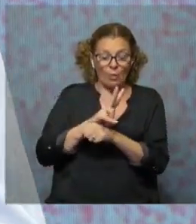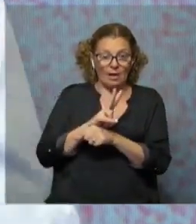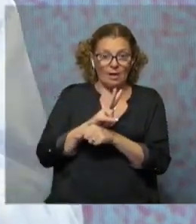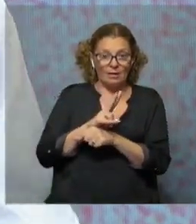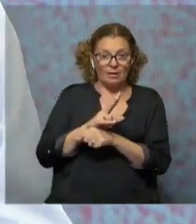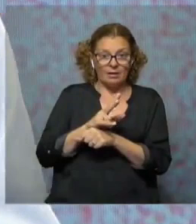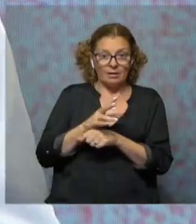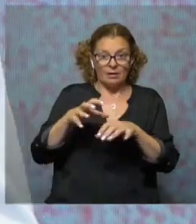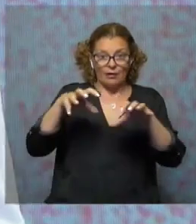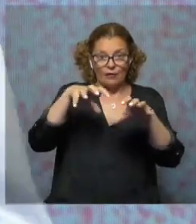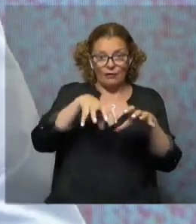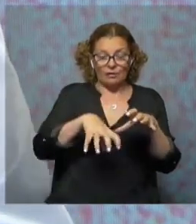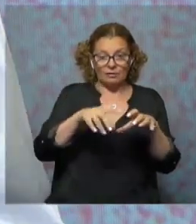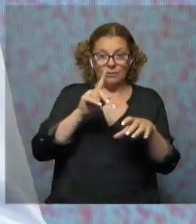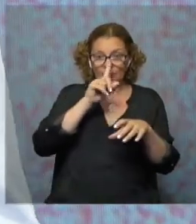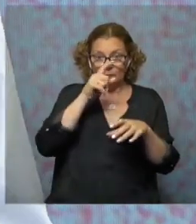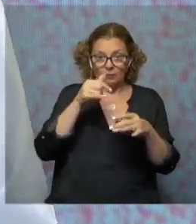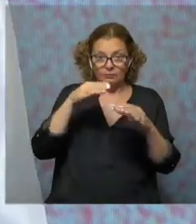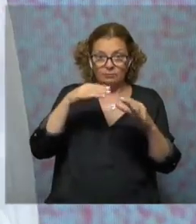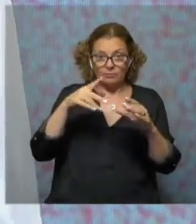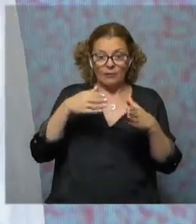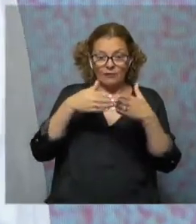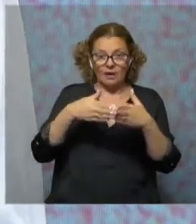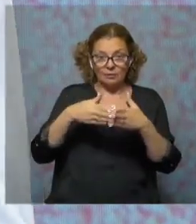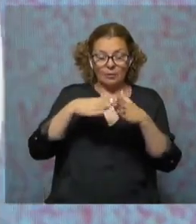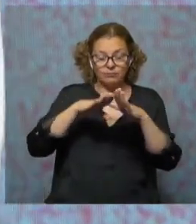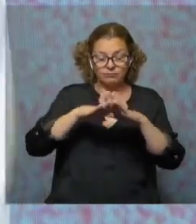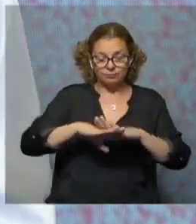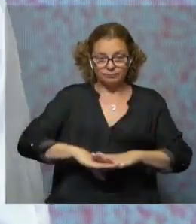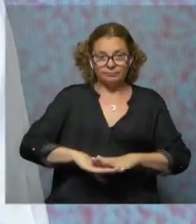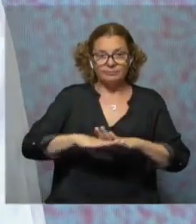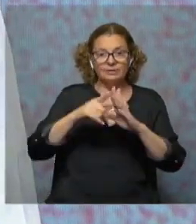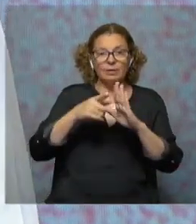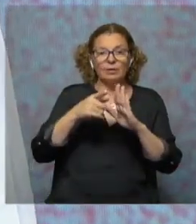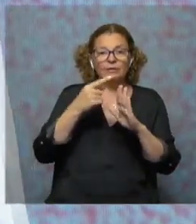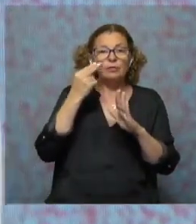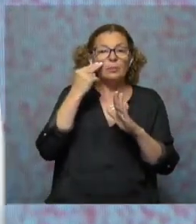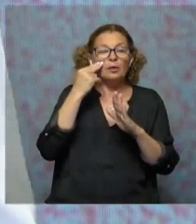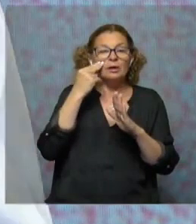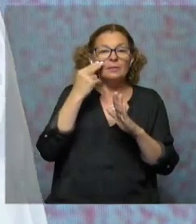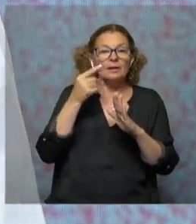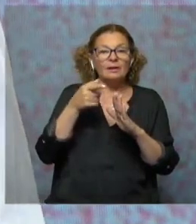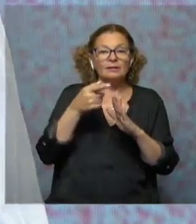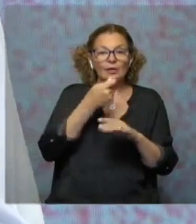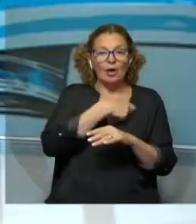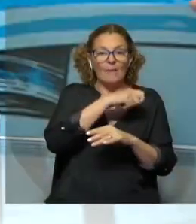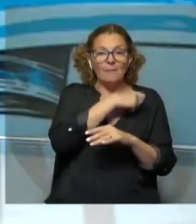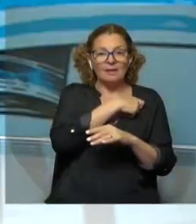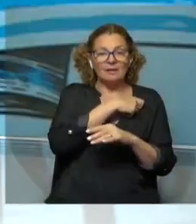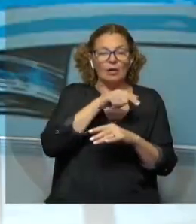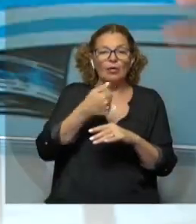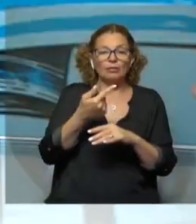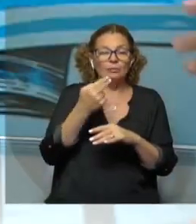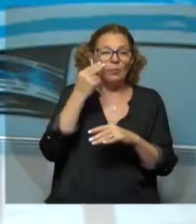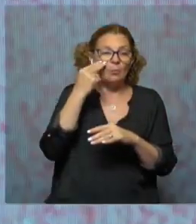y se hundió el barco y quedaron solo unos pocos soldados, se salvaron, por lo cual debilitó a la corona española. Otro, porque